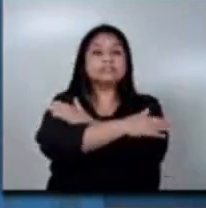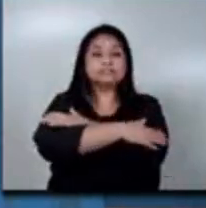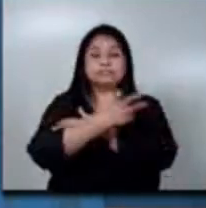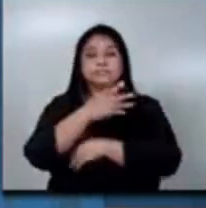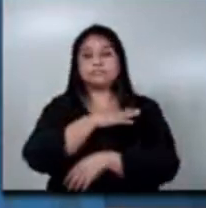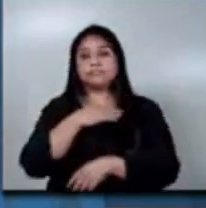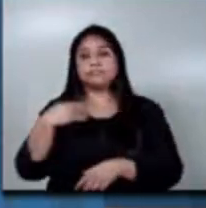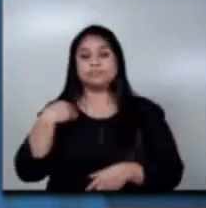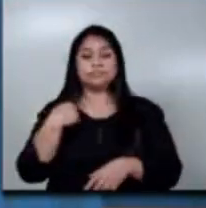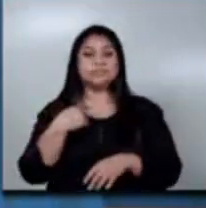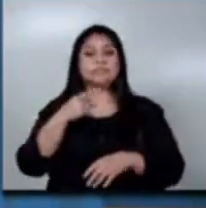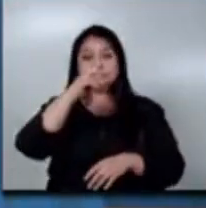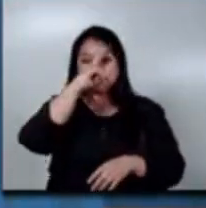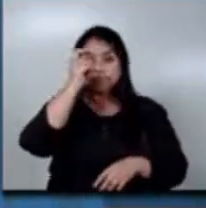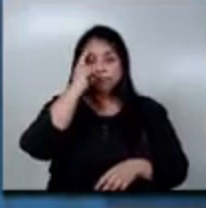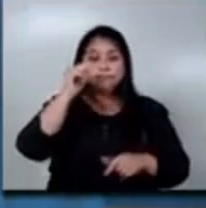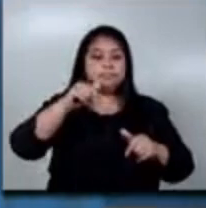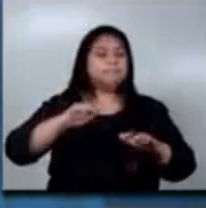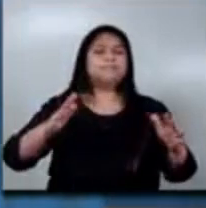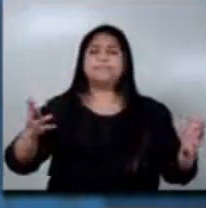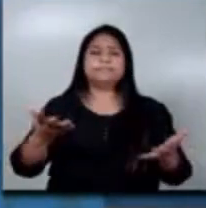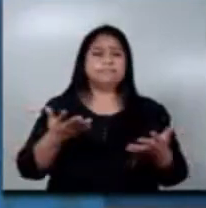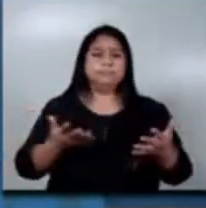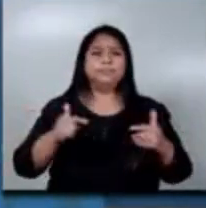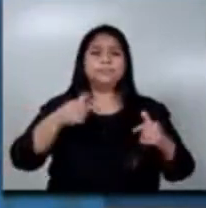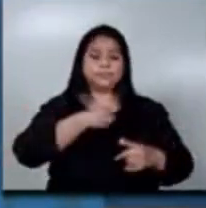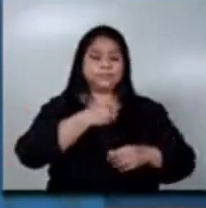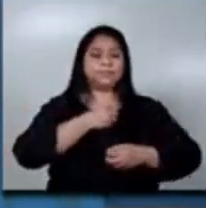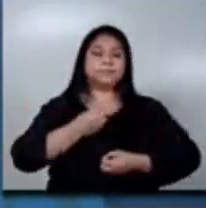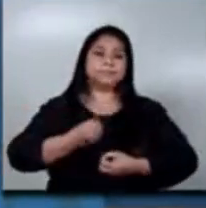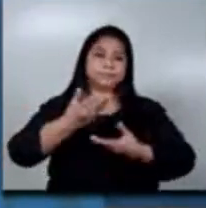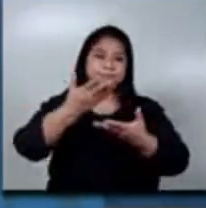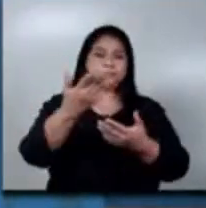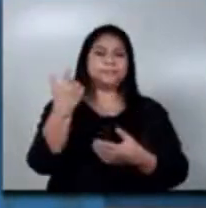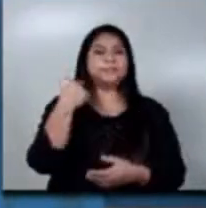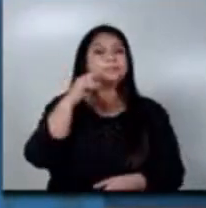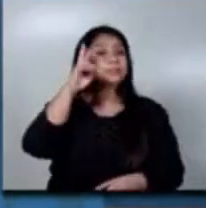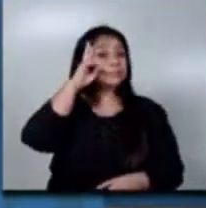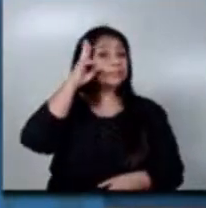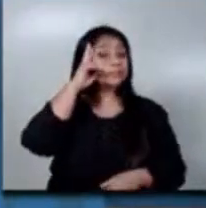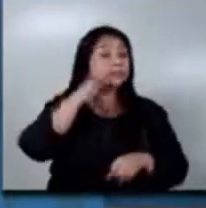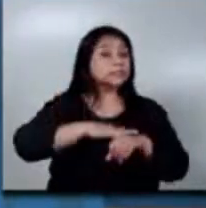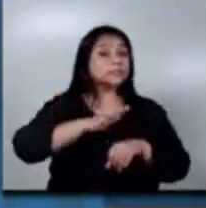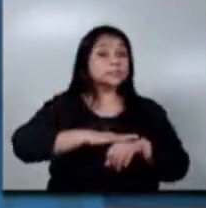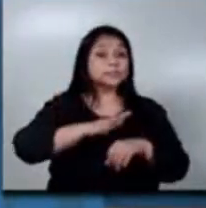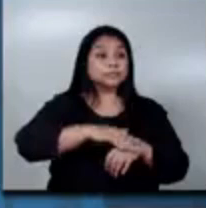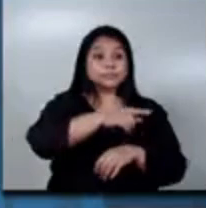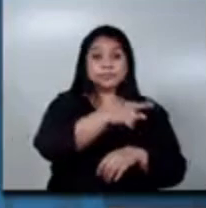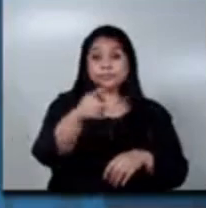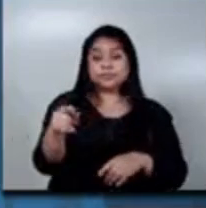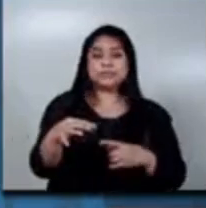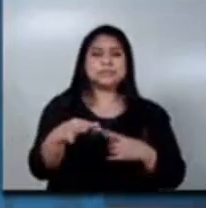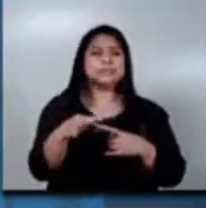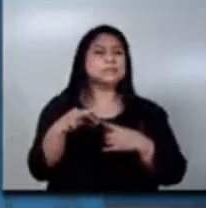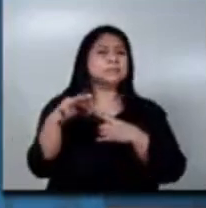El día de hoy, pues hemos querido aprovechar este espacio para hacer un atento recordatorio a toda la población y especialmente